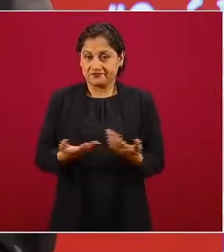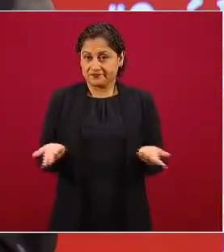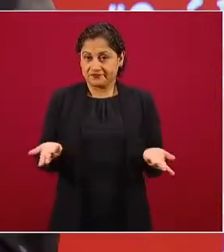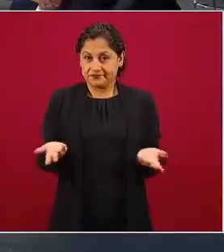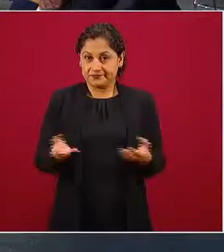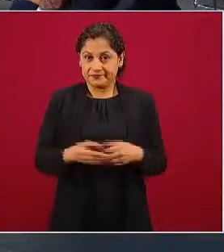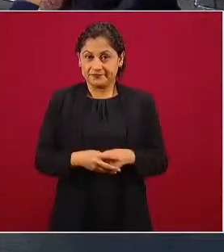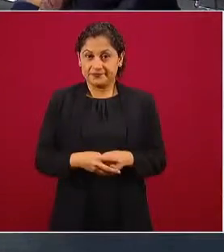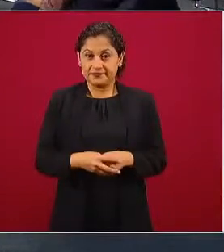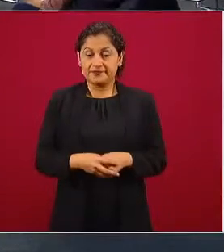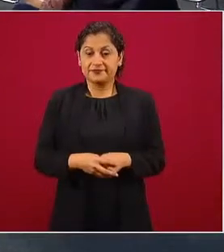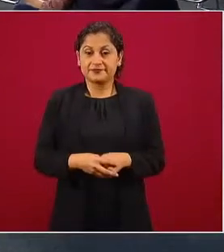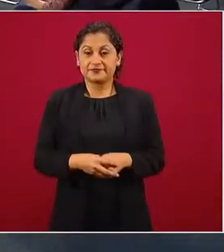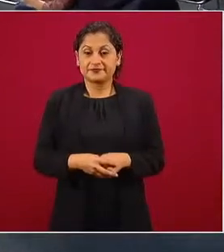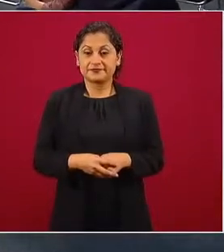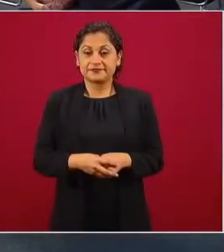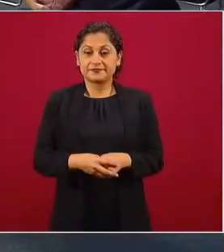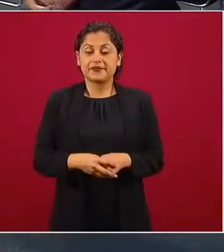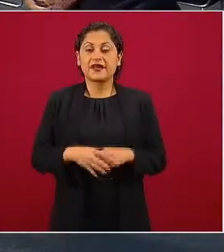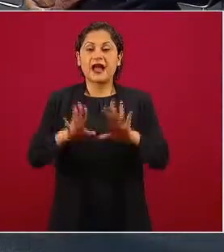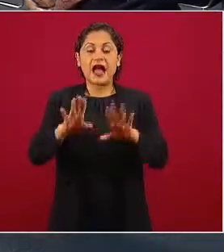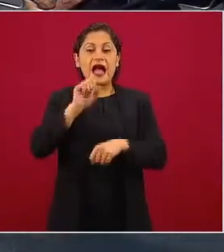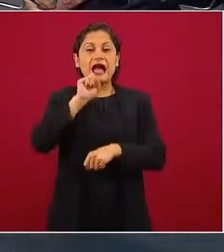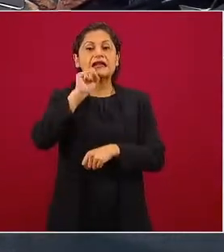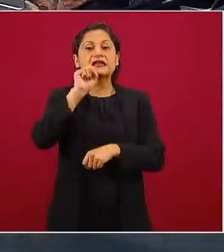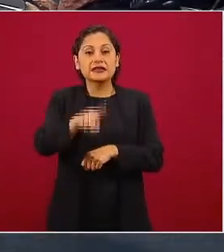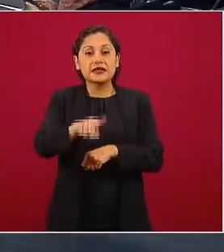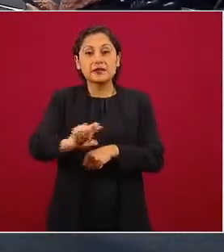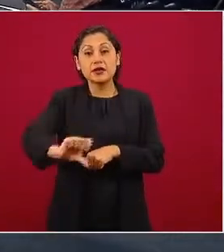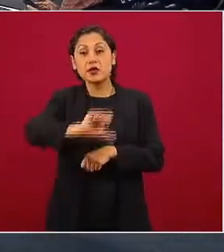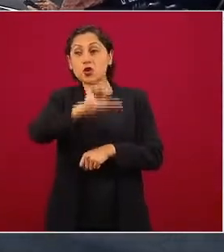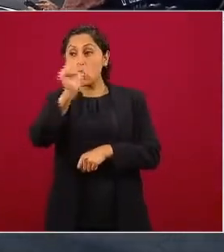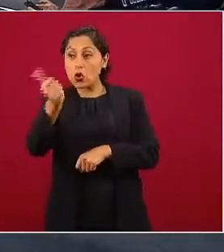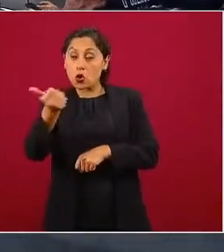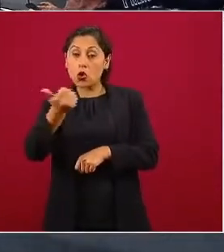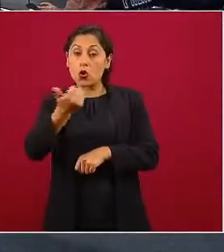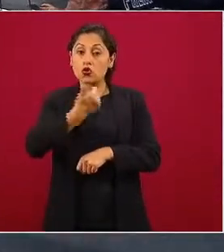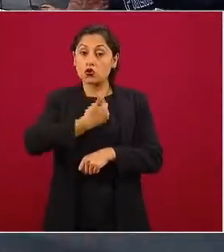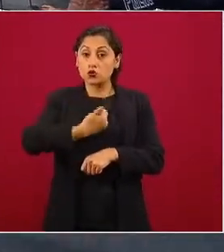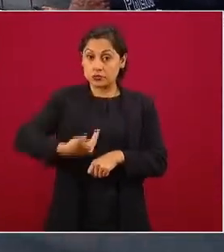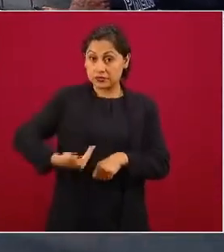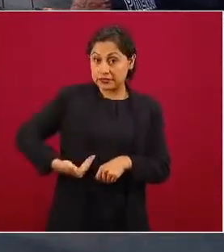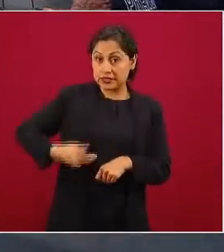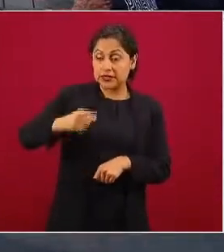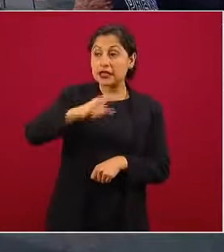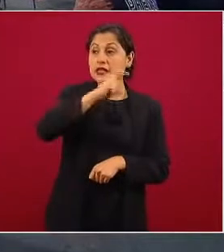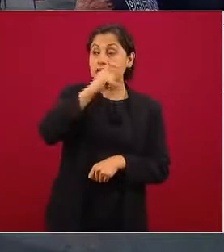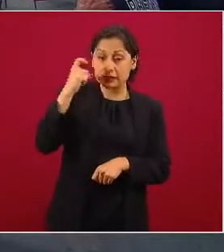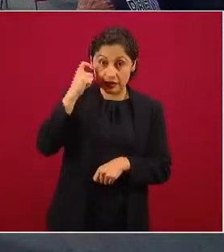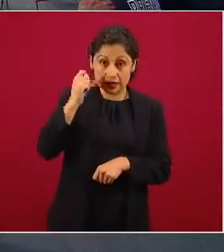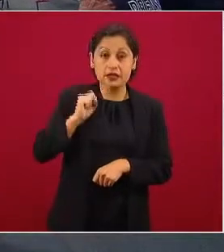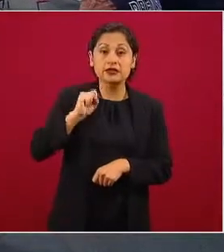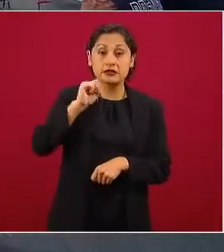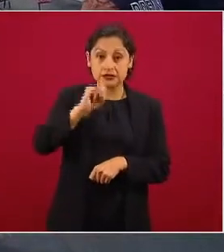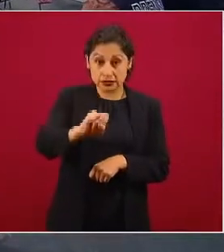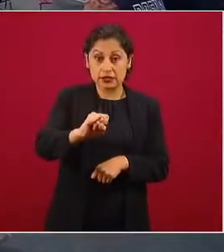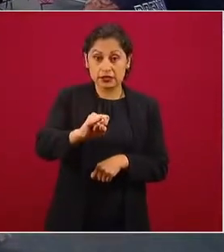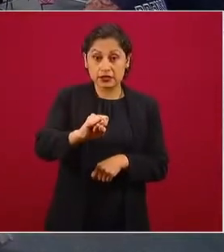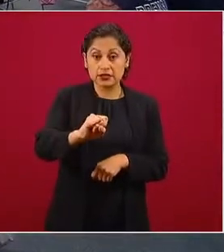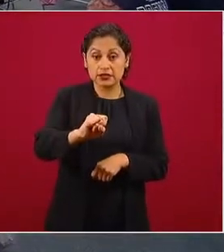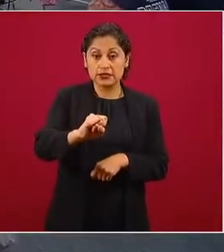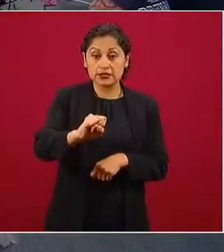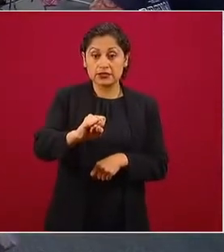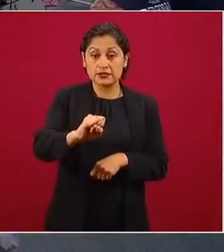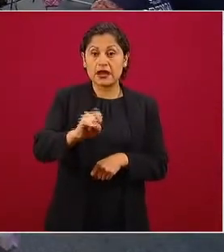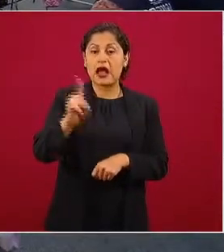pone a otros que se ponen cubrebocas, a otros mandatarios, jefes de estados, presidentes, con